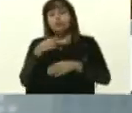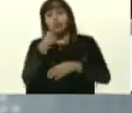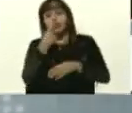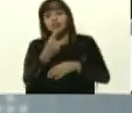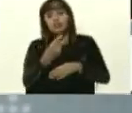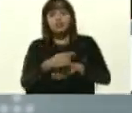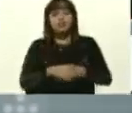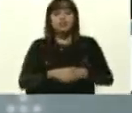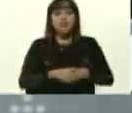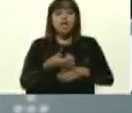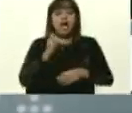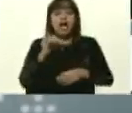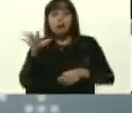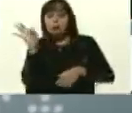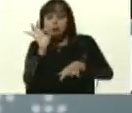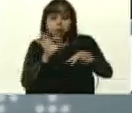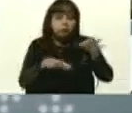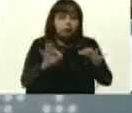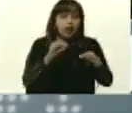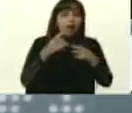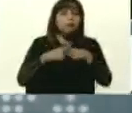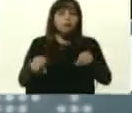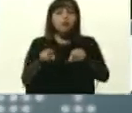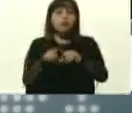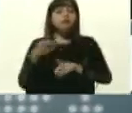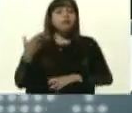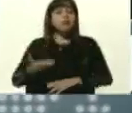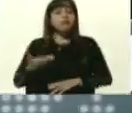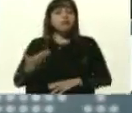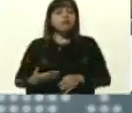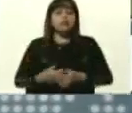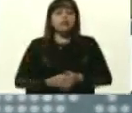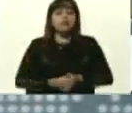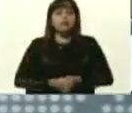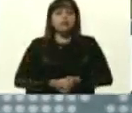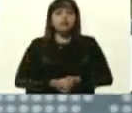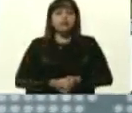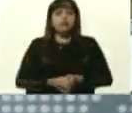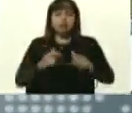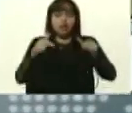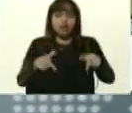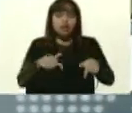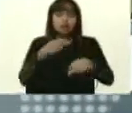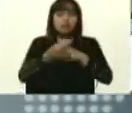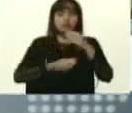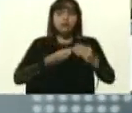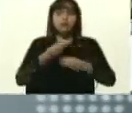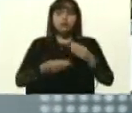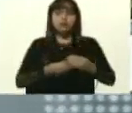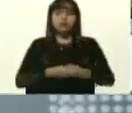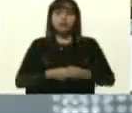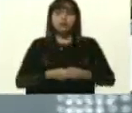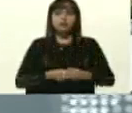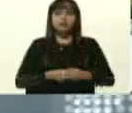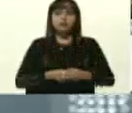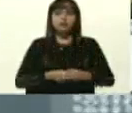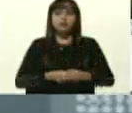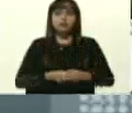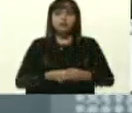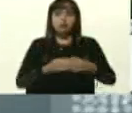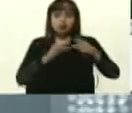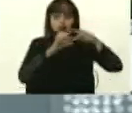bueno, no puede estar cazando, pero algo importante también, presidente, es que acá, vamos a producir los dispositivos